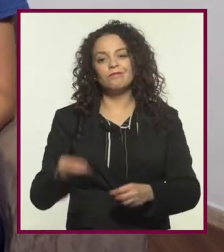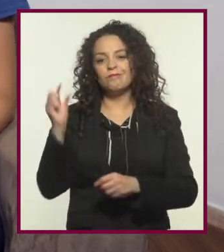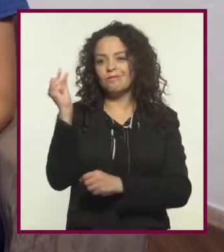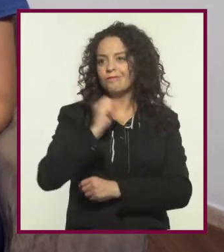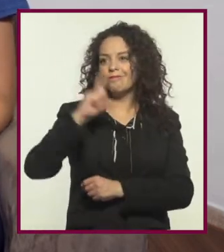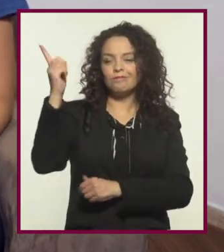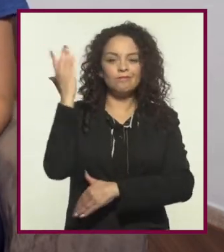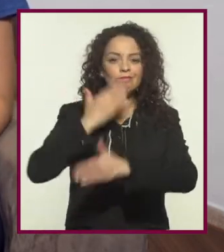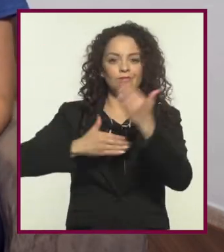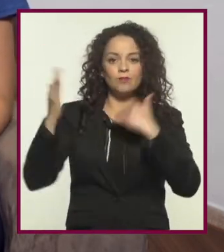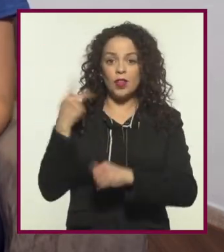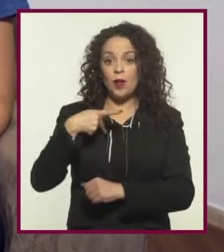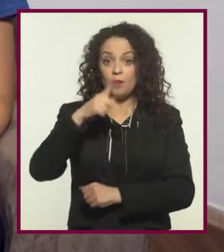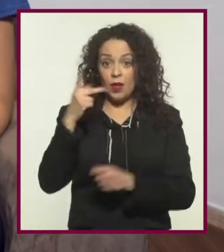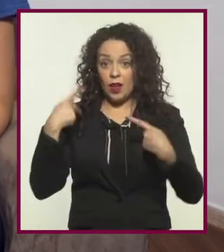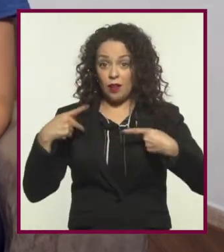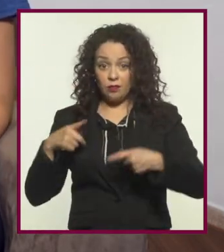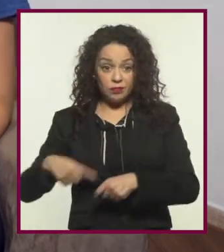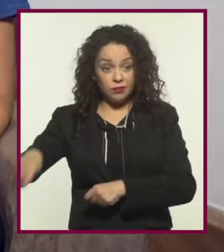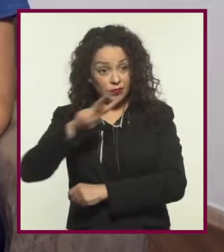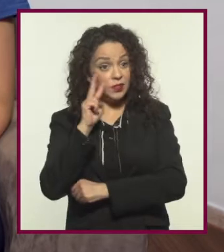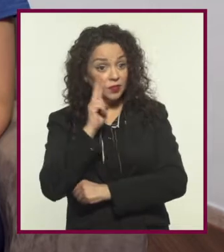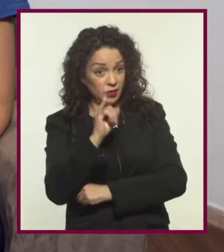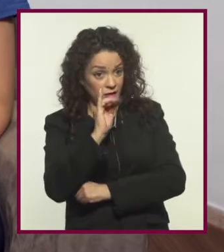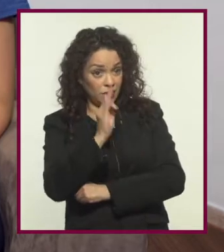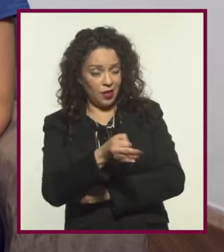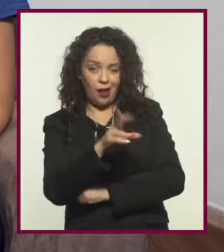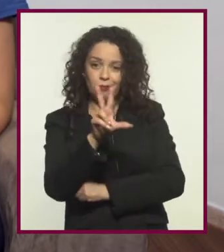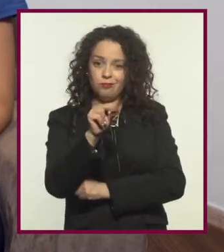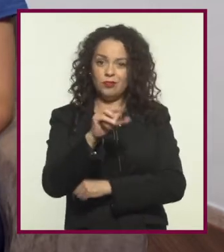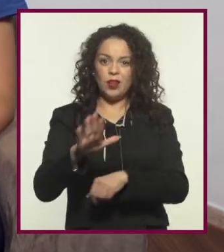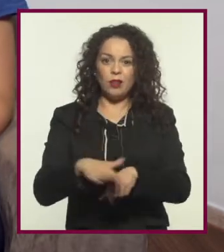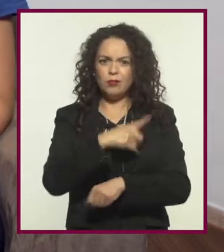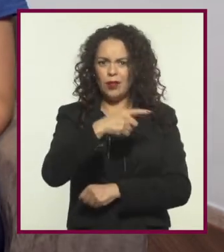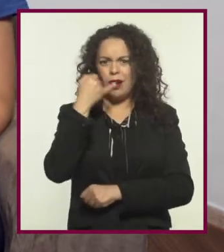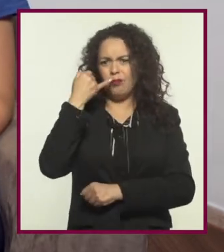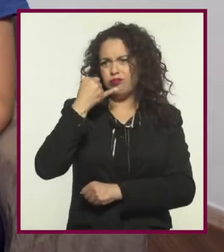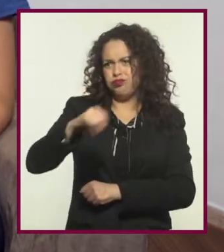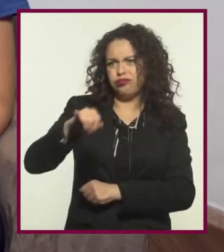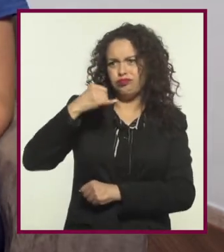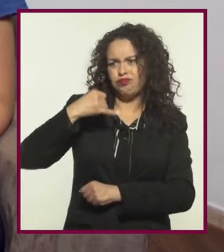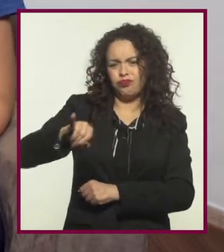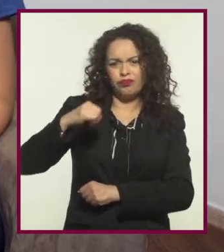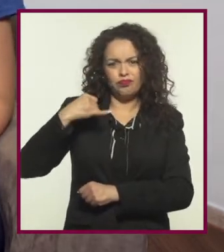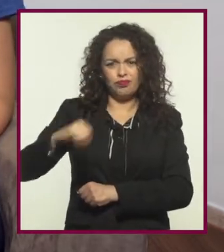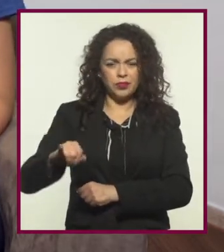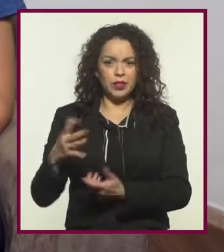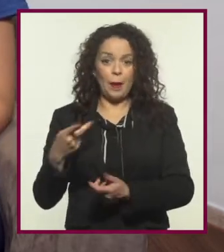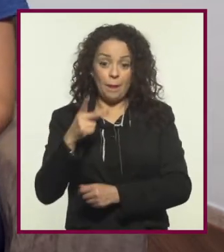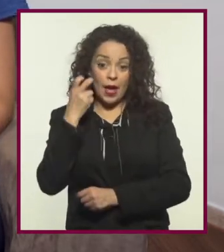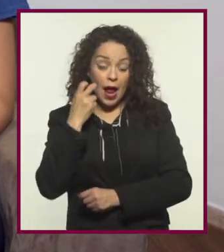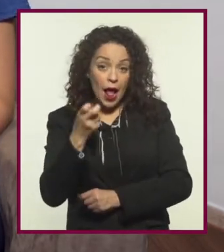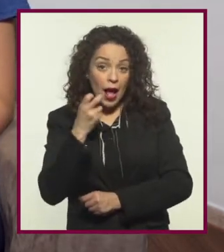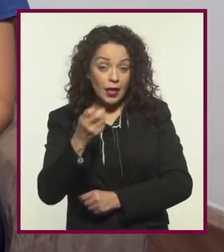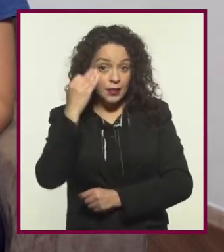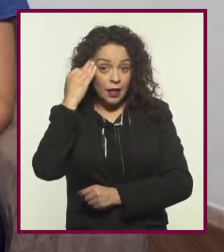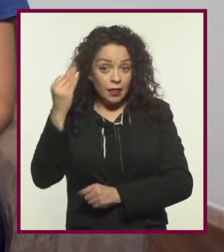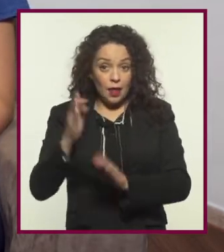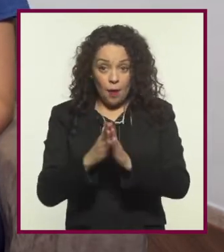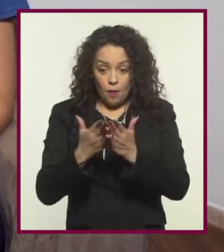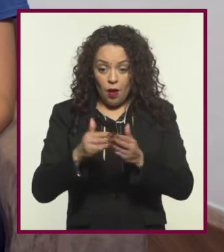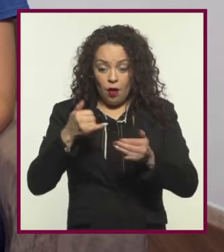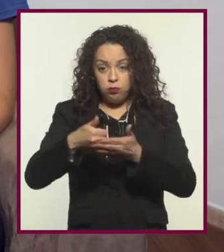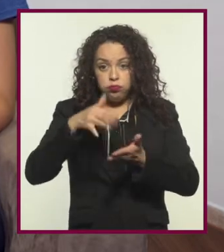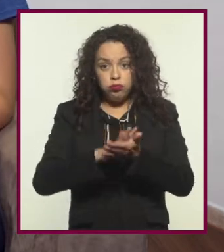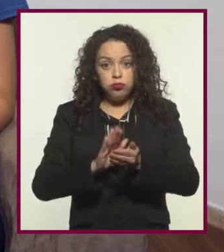mucho éxito entre la gente, pero no la aprobación de la crítica, porque las consideraban como sensacionalistas. Pero fue justo en estas